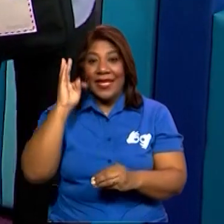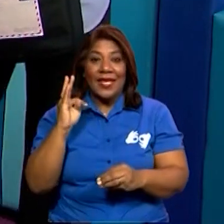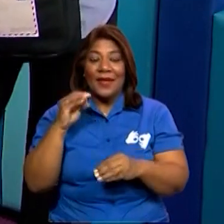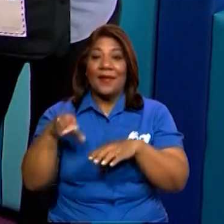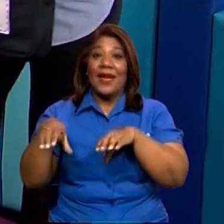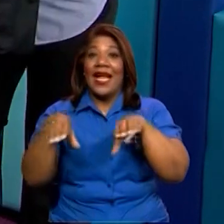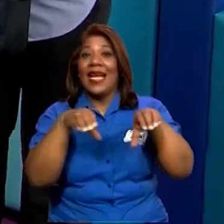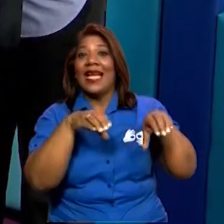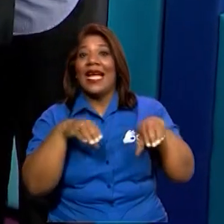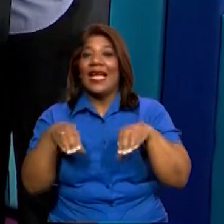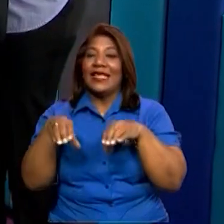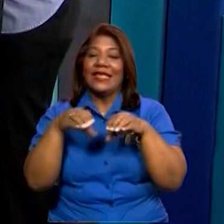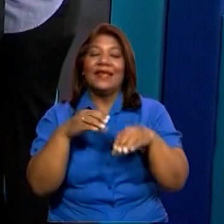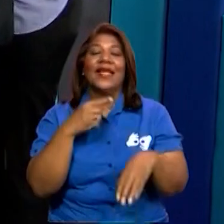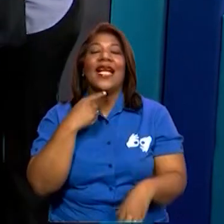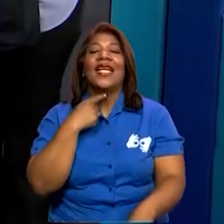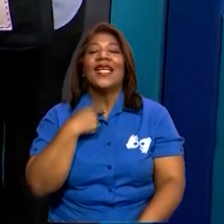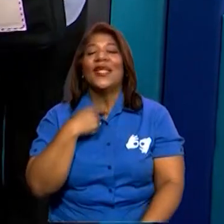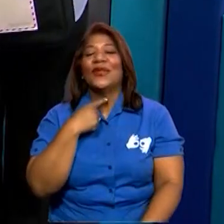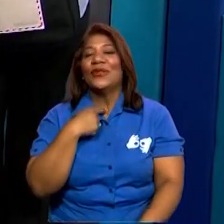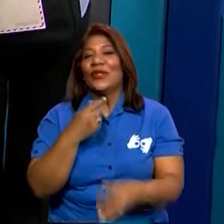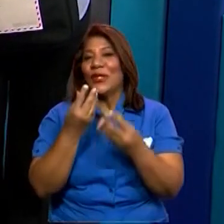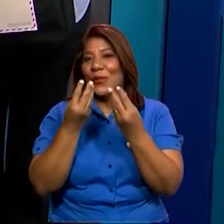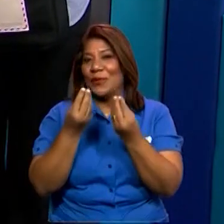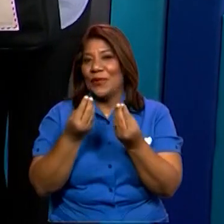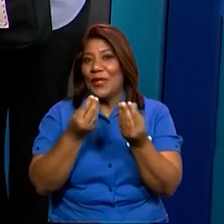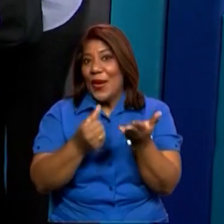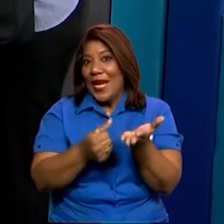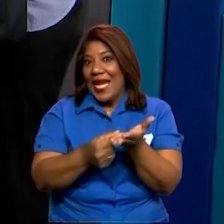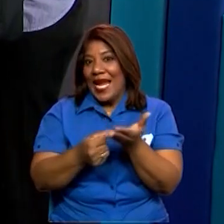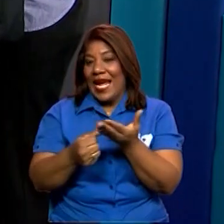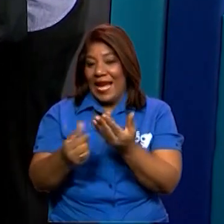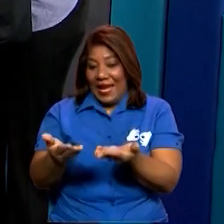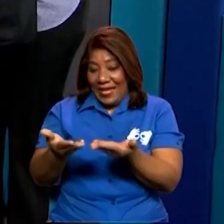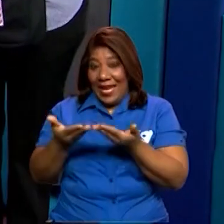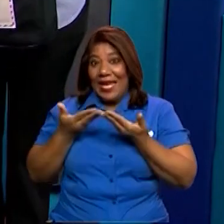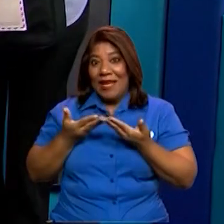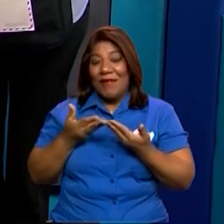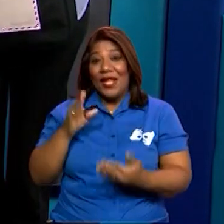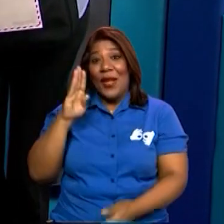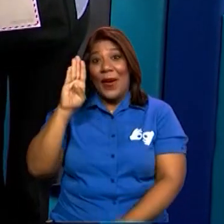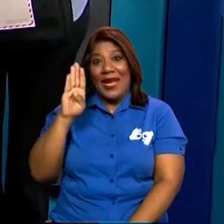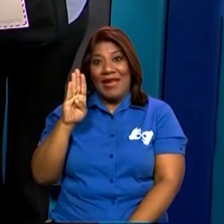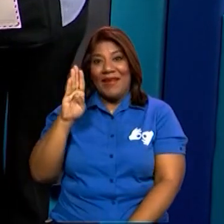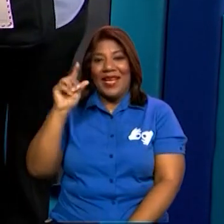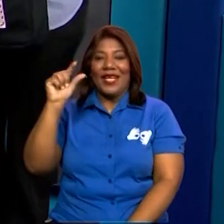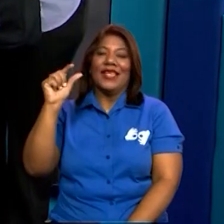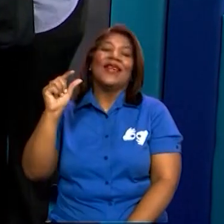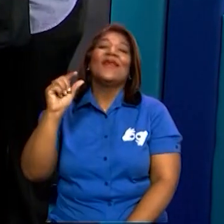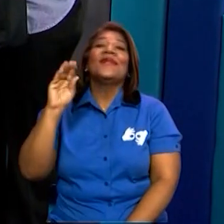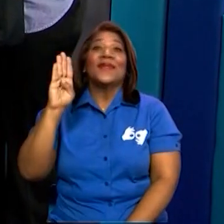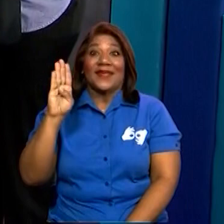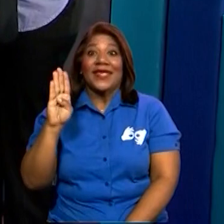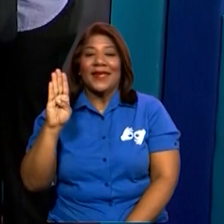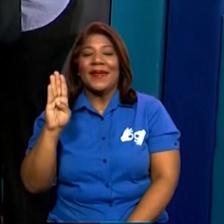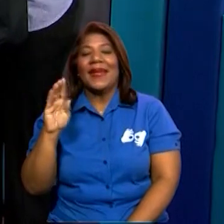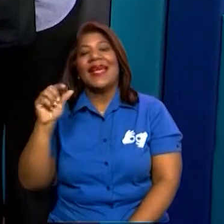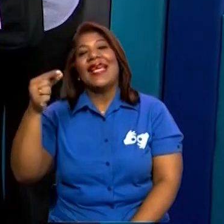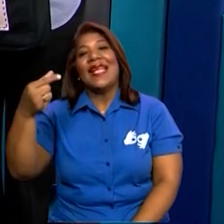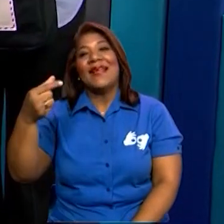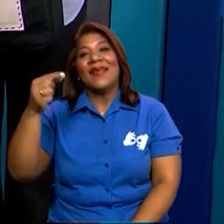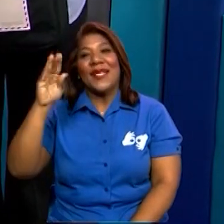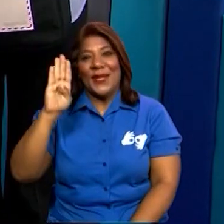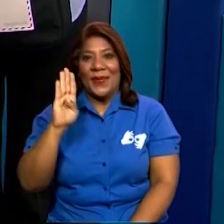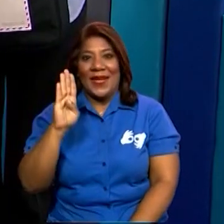actividad y muy buena y linda la carta que nos envía nuestro amigo, ¿verdad? Entonces, después de haber visto